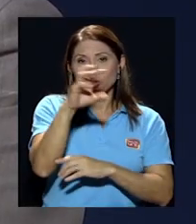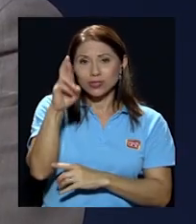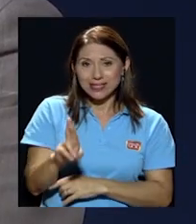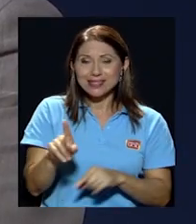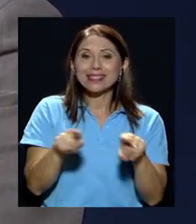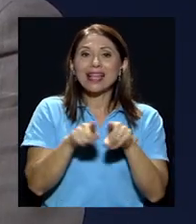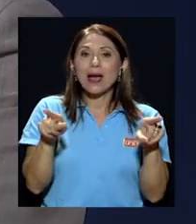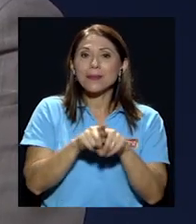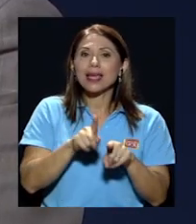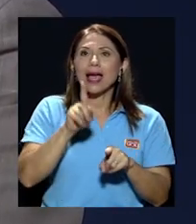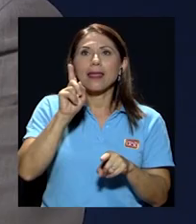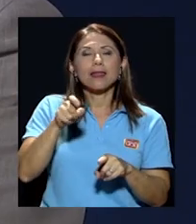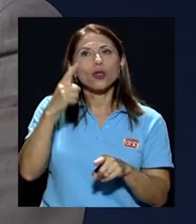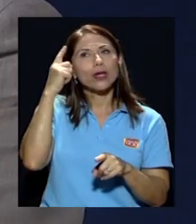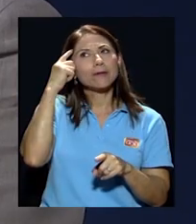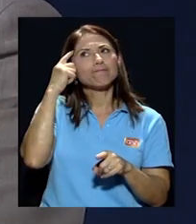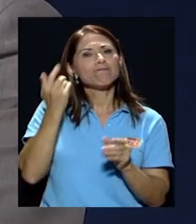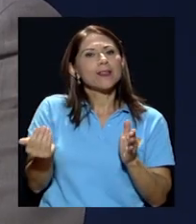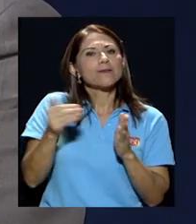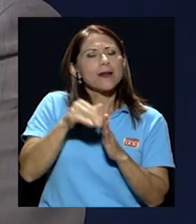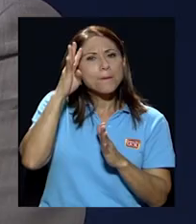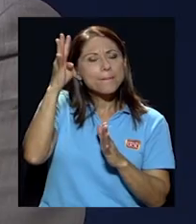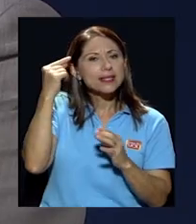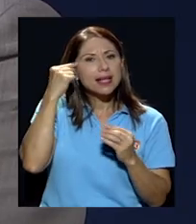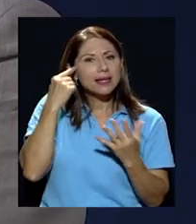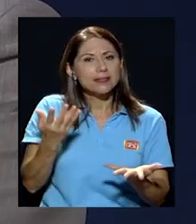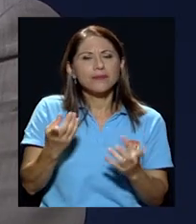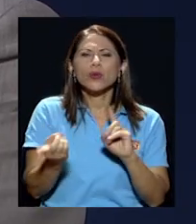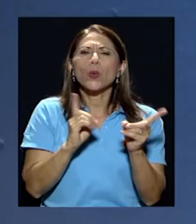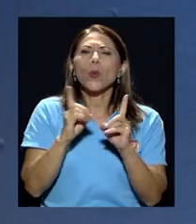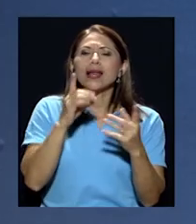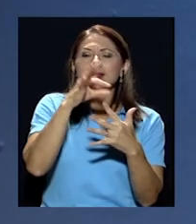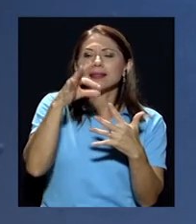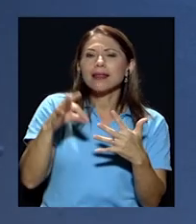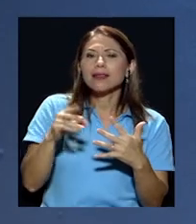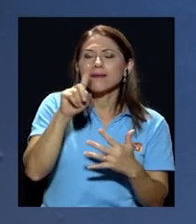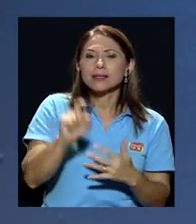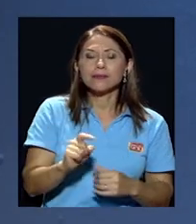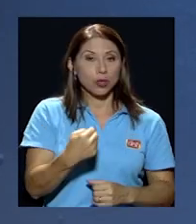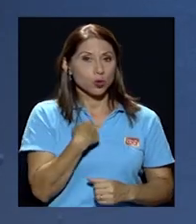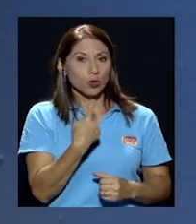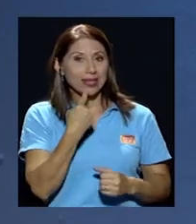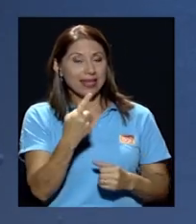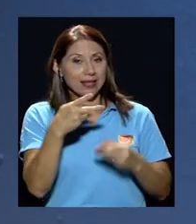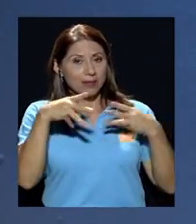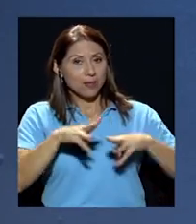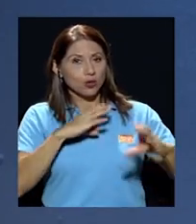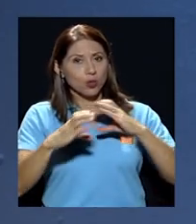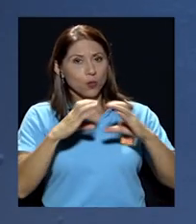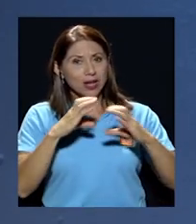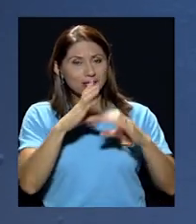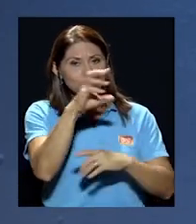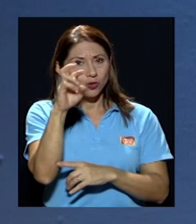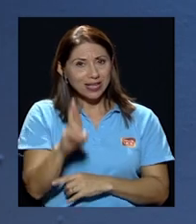tenido que repensarse ¿cuáles son las alternativas que tenemos frente a eso don Oscar? yo le diría que los medios de comunicación en Costa Rica un poco se